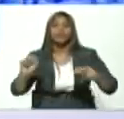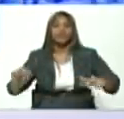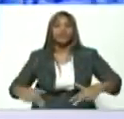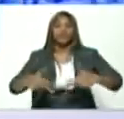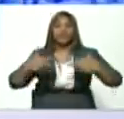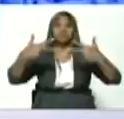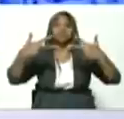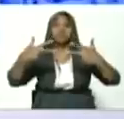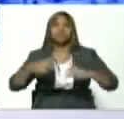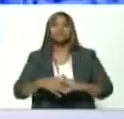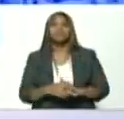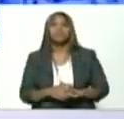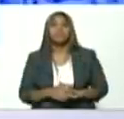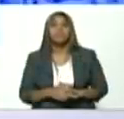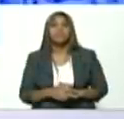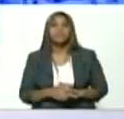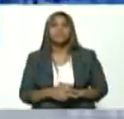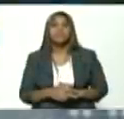videoconferencia